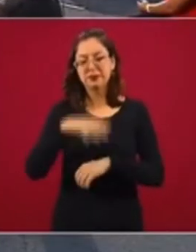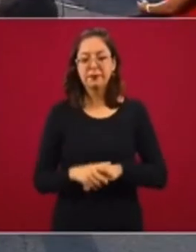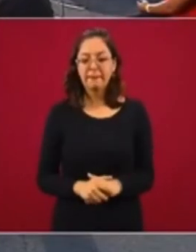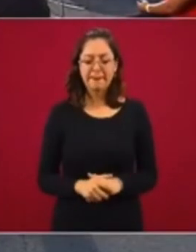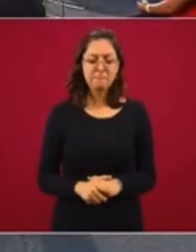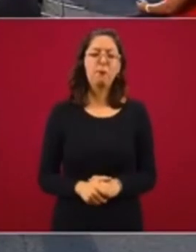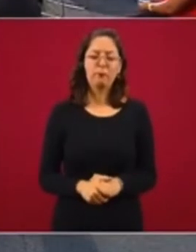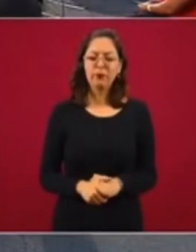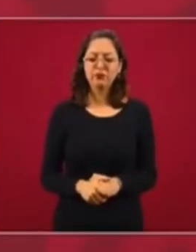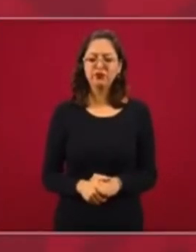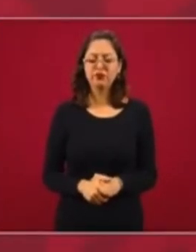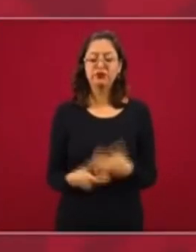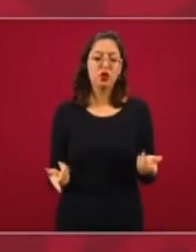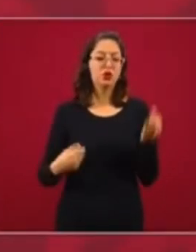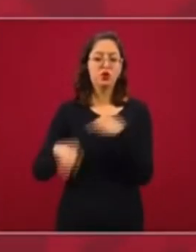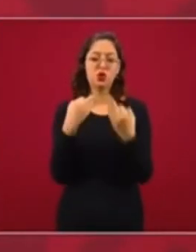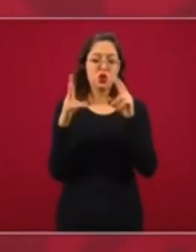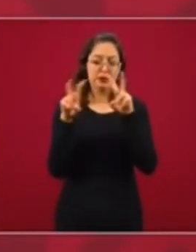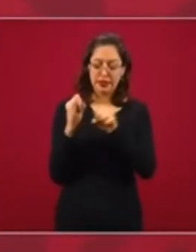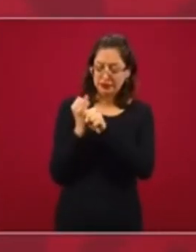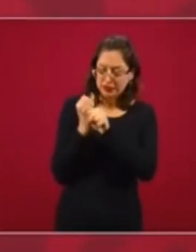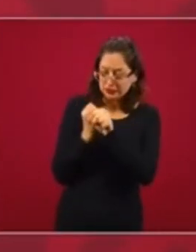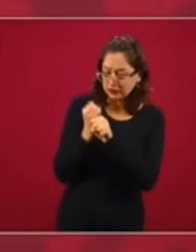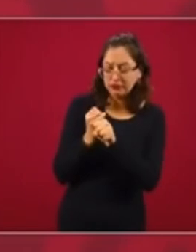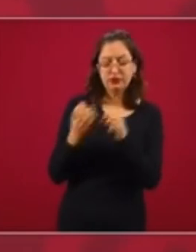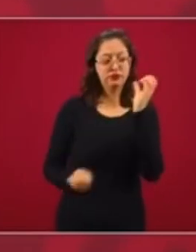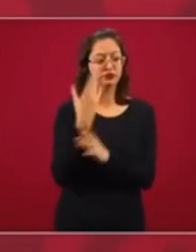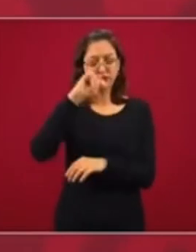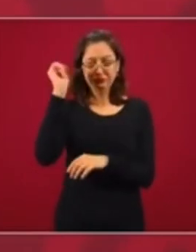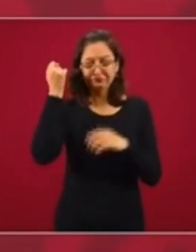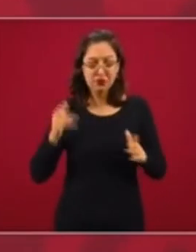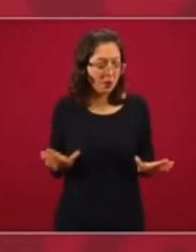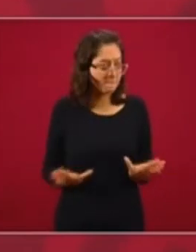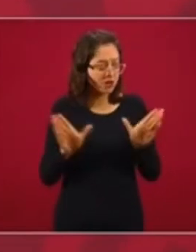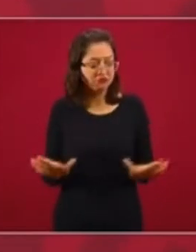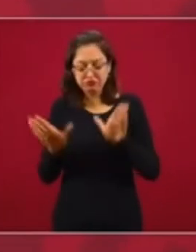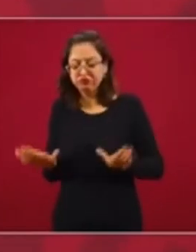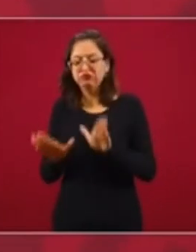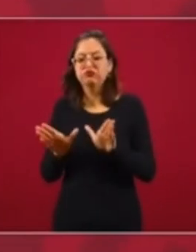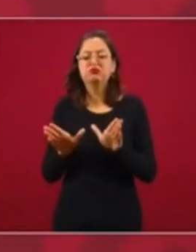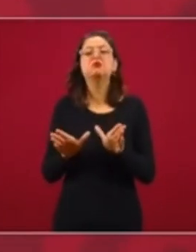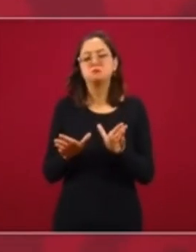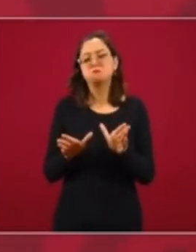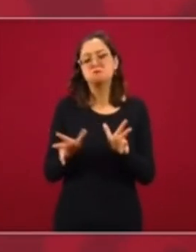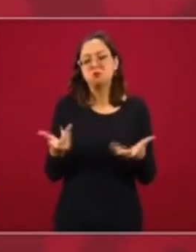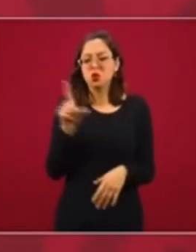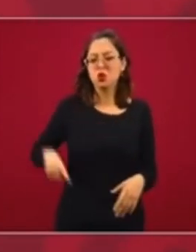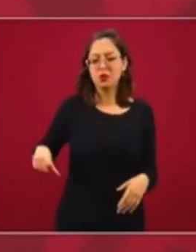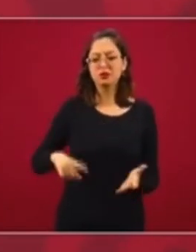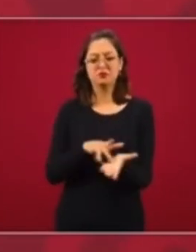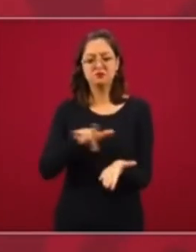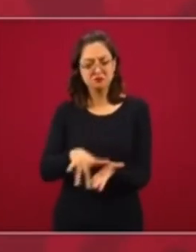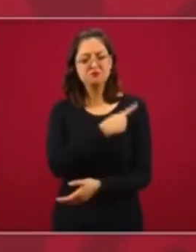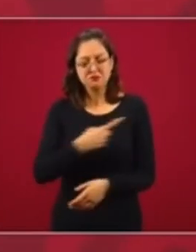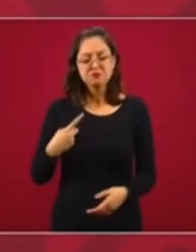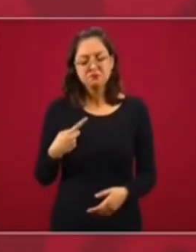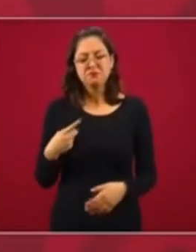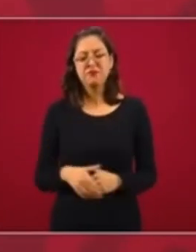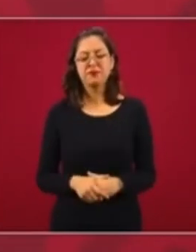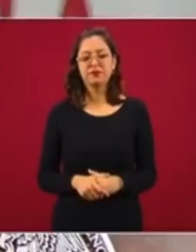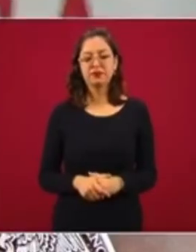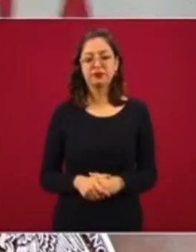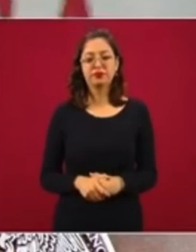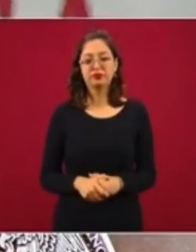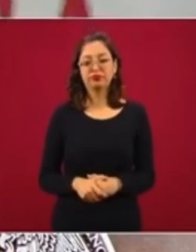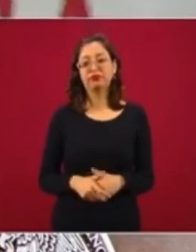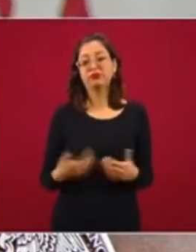investigación, fomentar las nuevas tecnologías, pues tiene que tener el apoyo del gobierno con